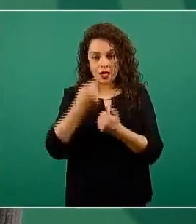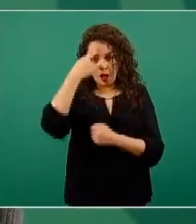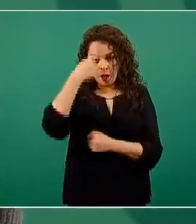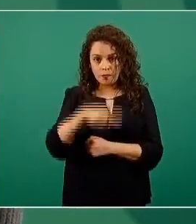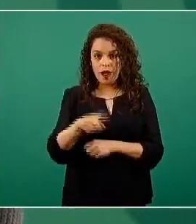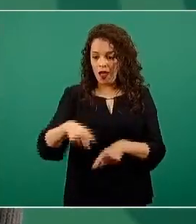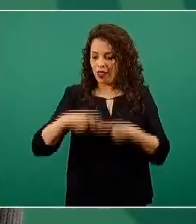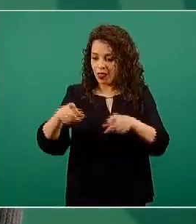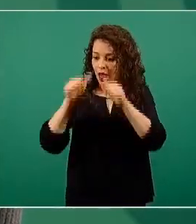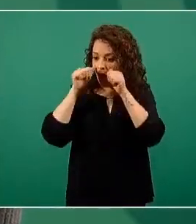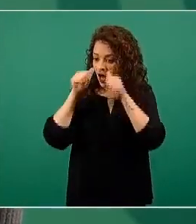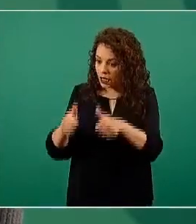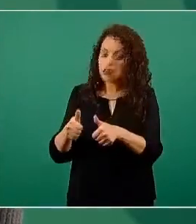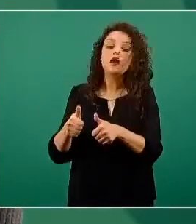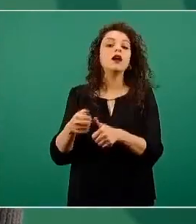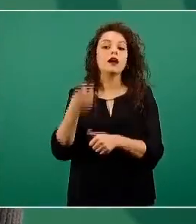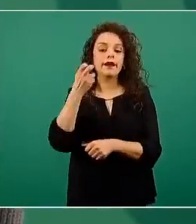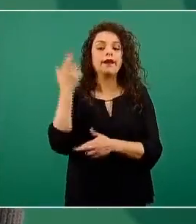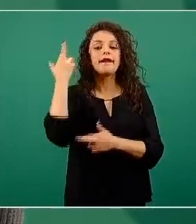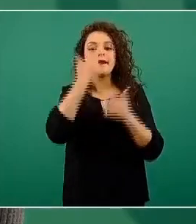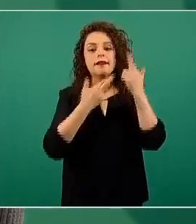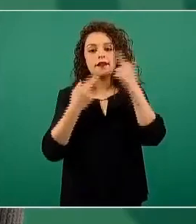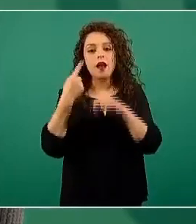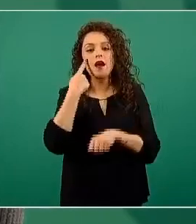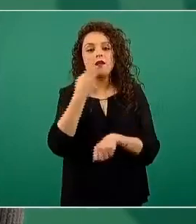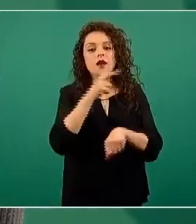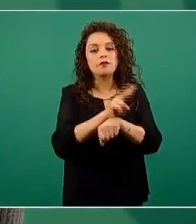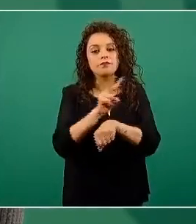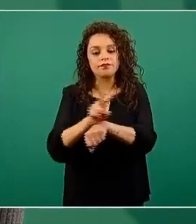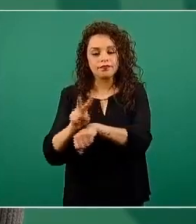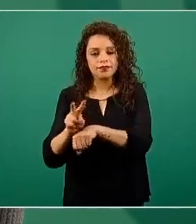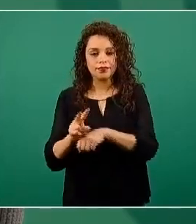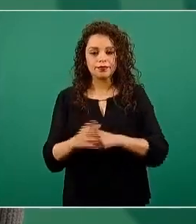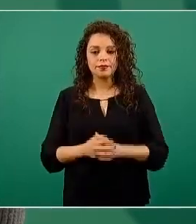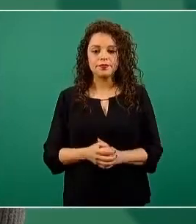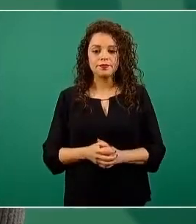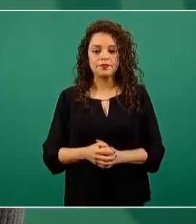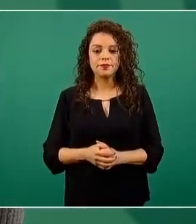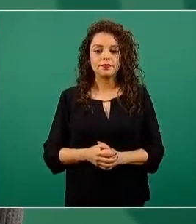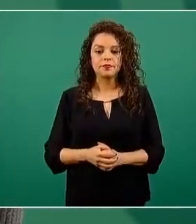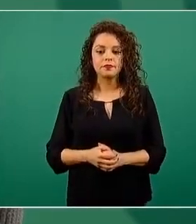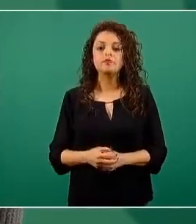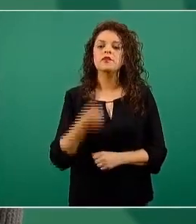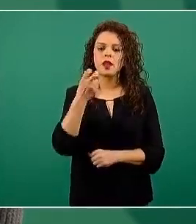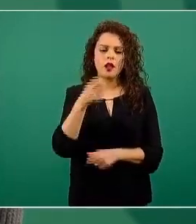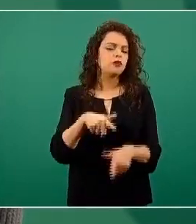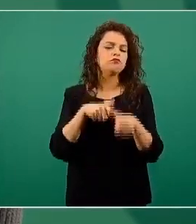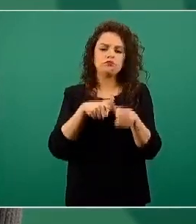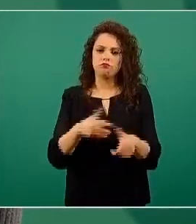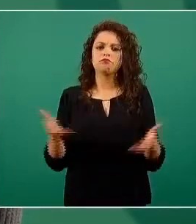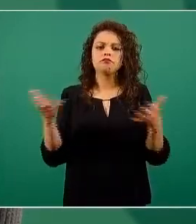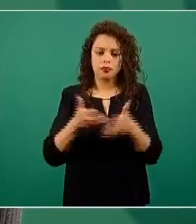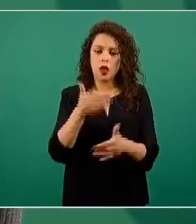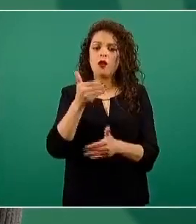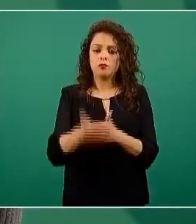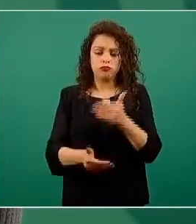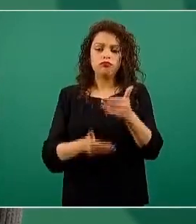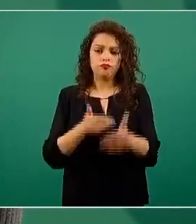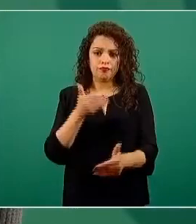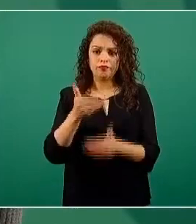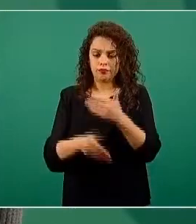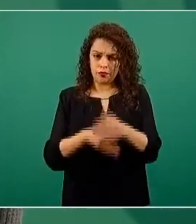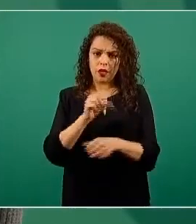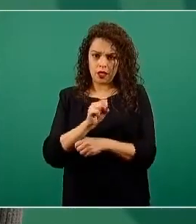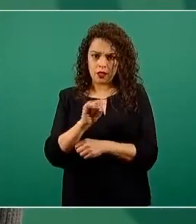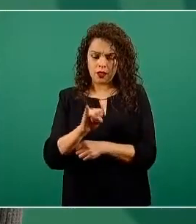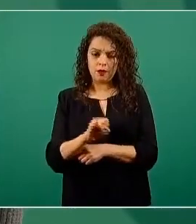atención y se dan los seguimientos correspondientes. Entonces, esto se va a continuar haciendo y en la medida